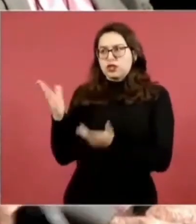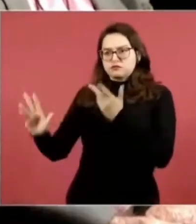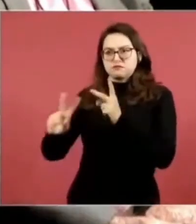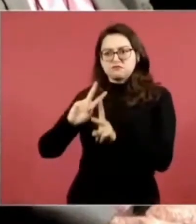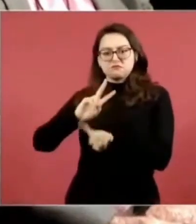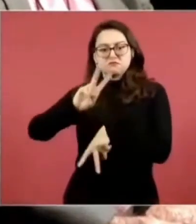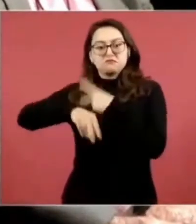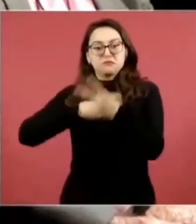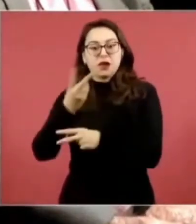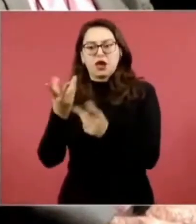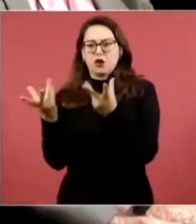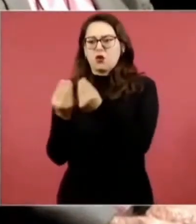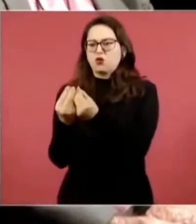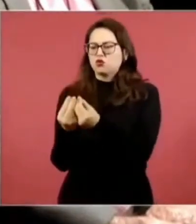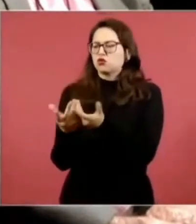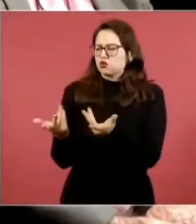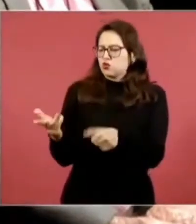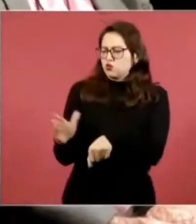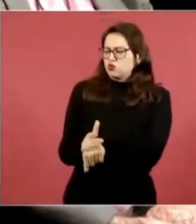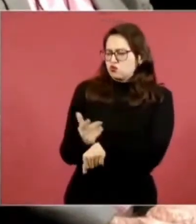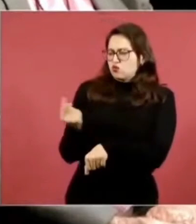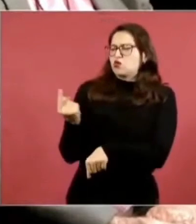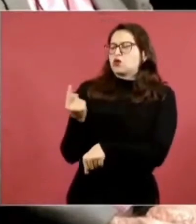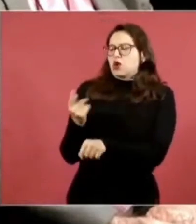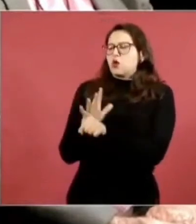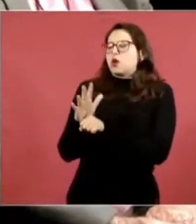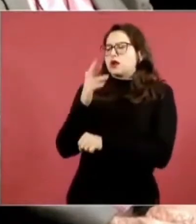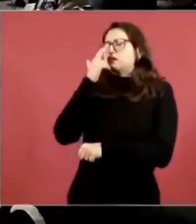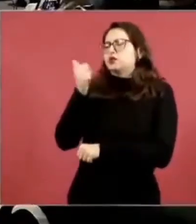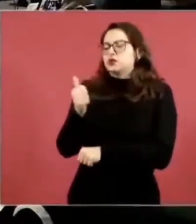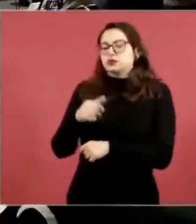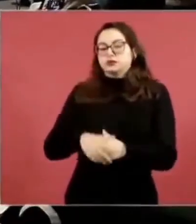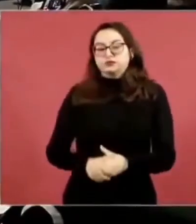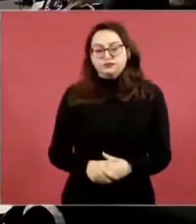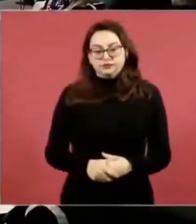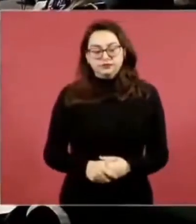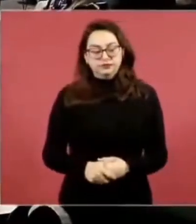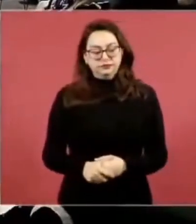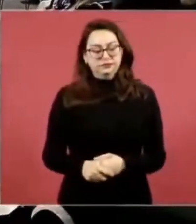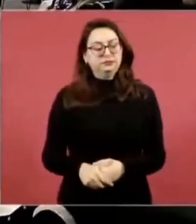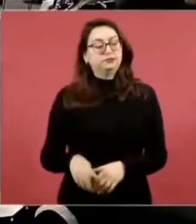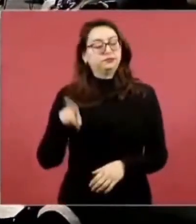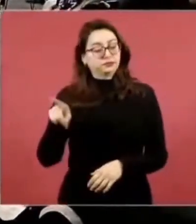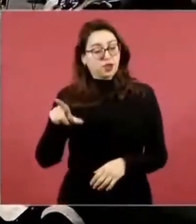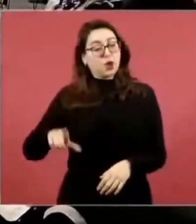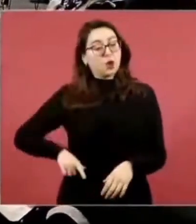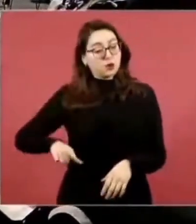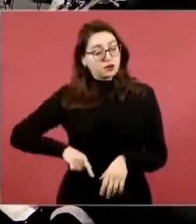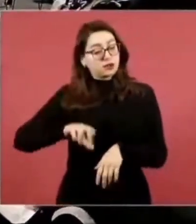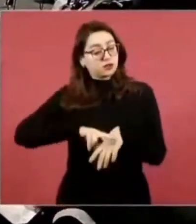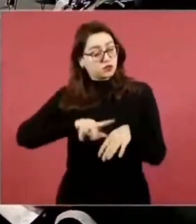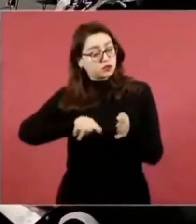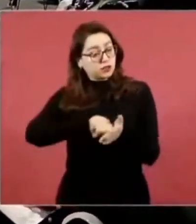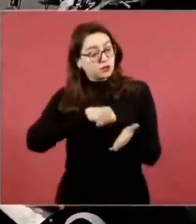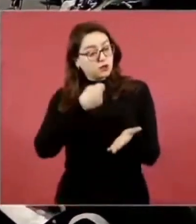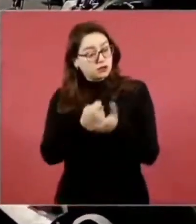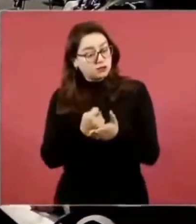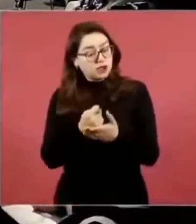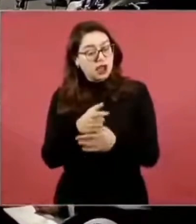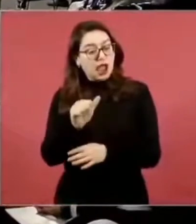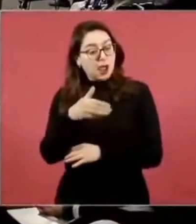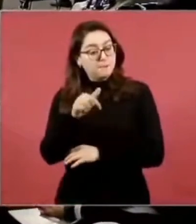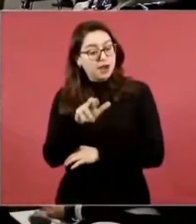este detalle al gobernador de Tamaulipas. Lo está haciendo muy bien Américo